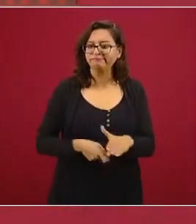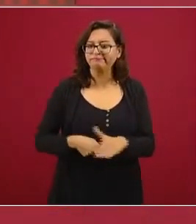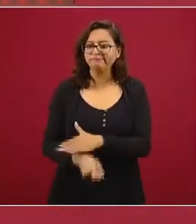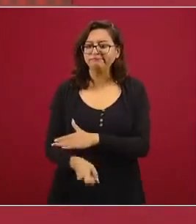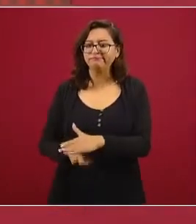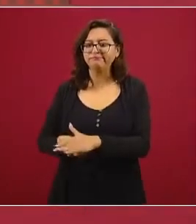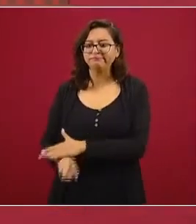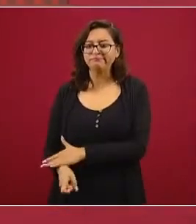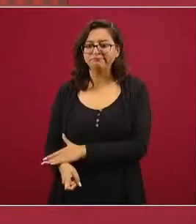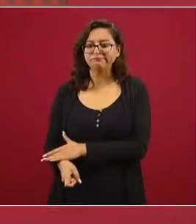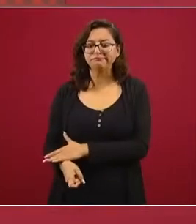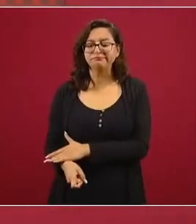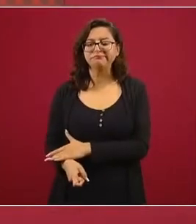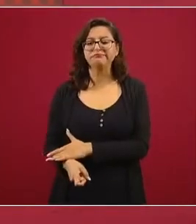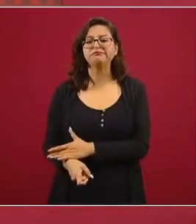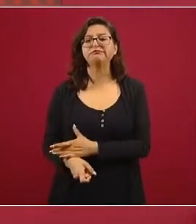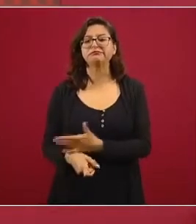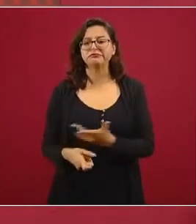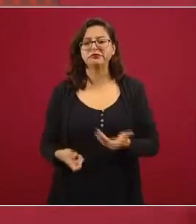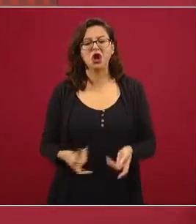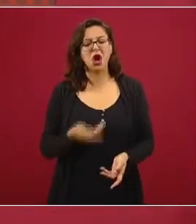recibidos para